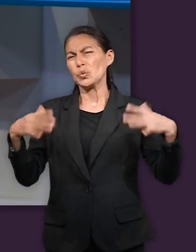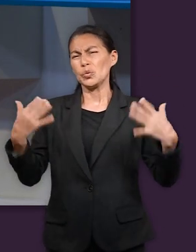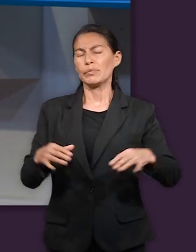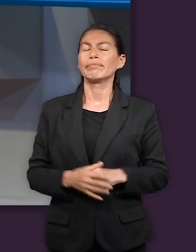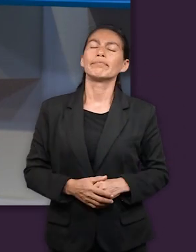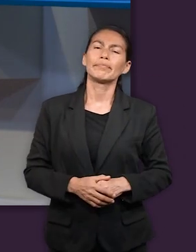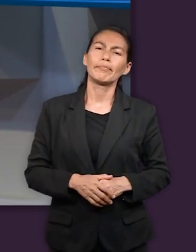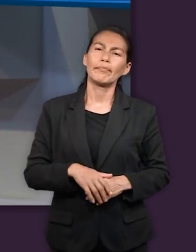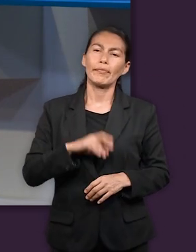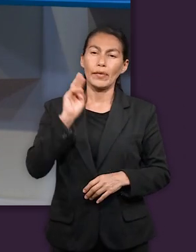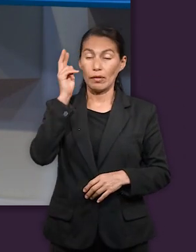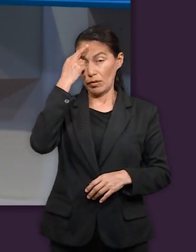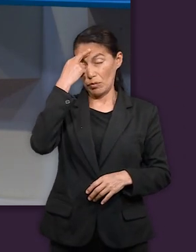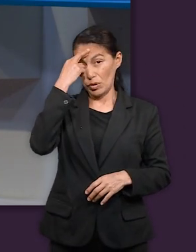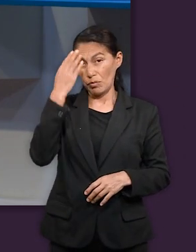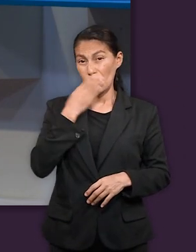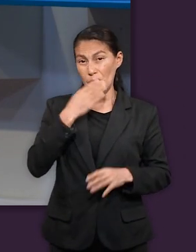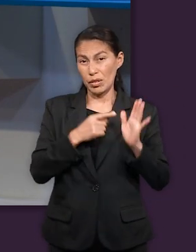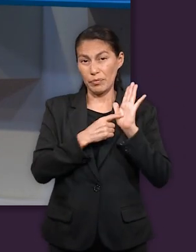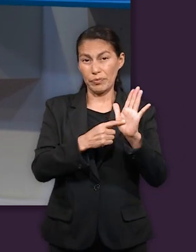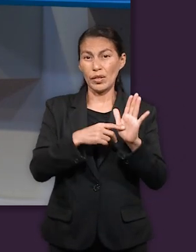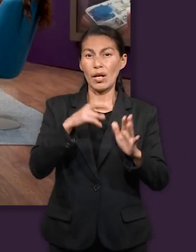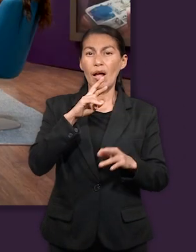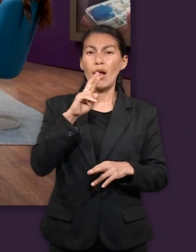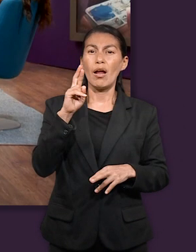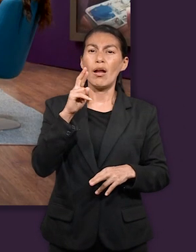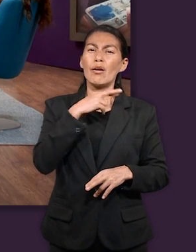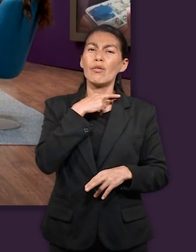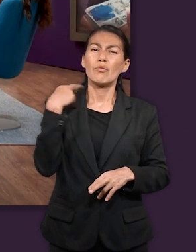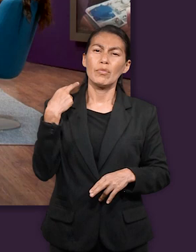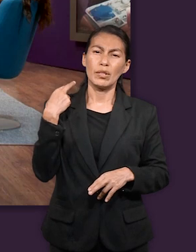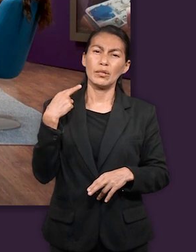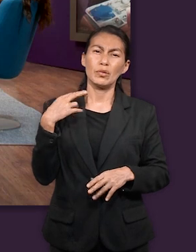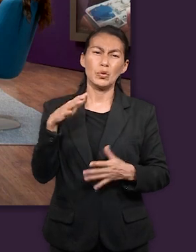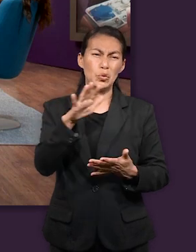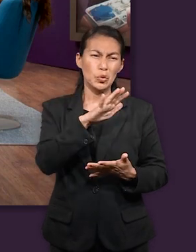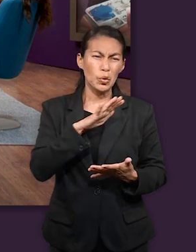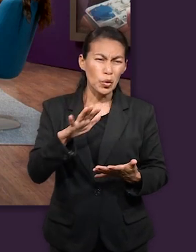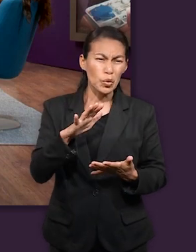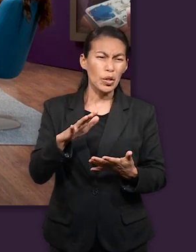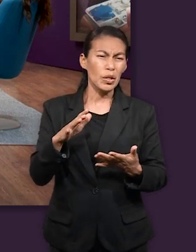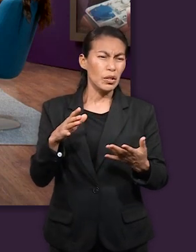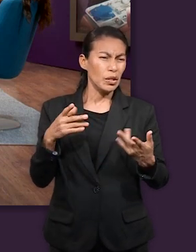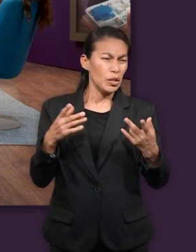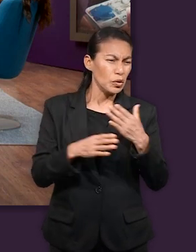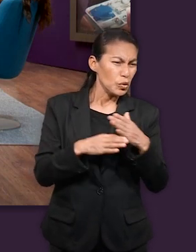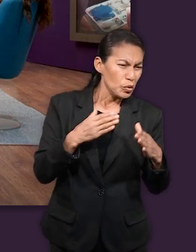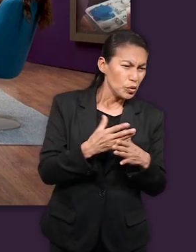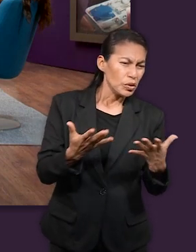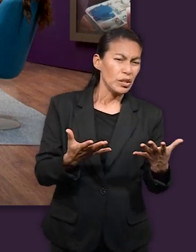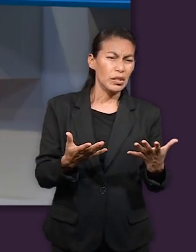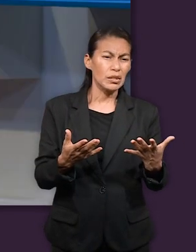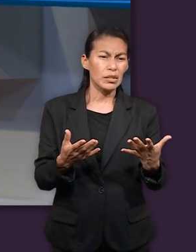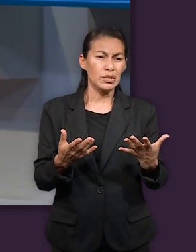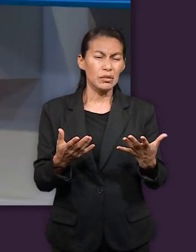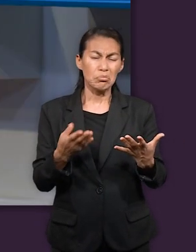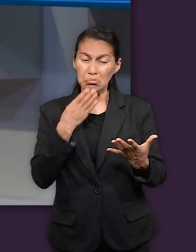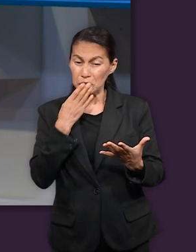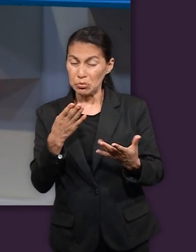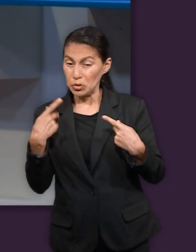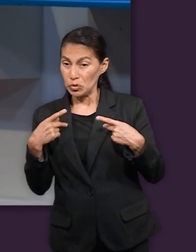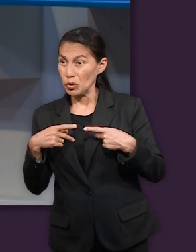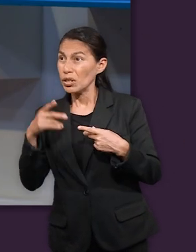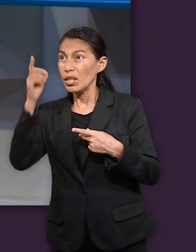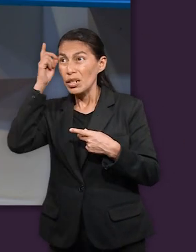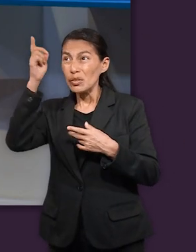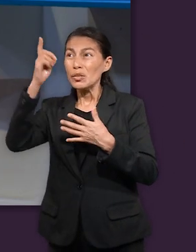puede hacer recordamos ese pasaje de romanos a los que aman a Dios todas las cosas les ayudan a bien en